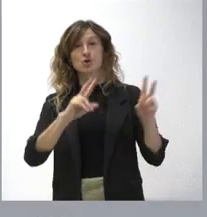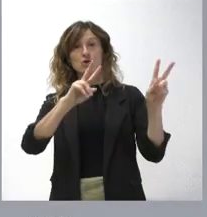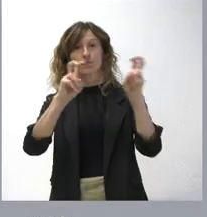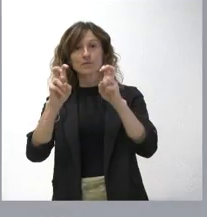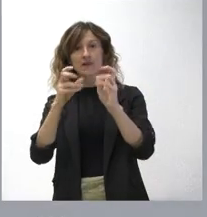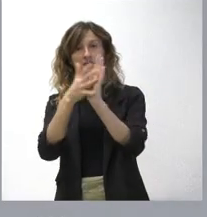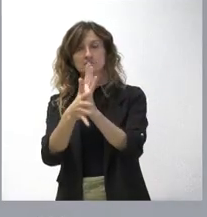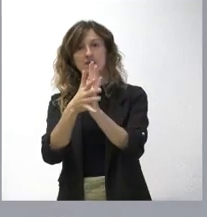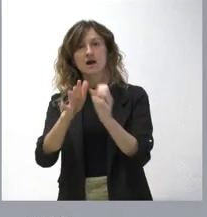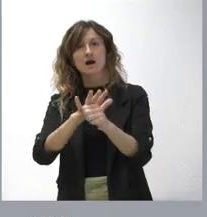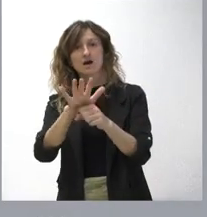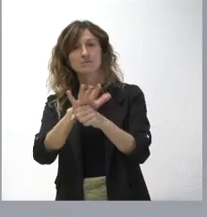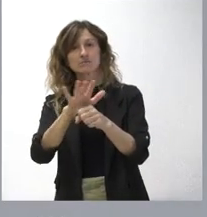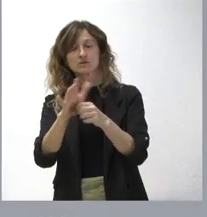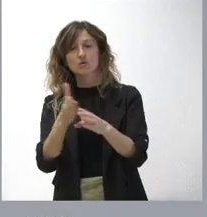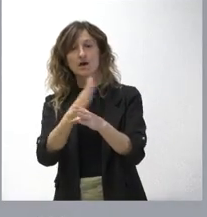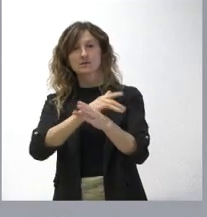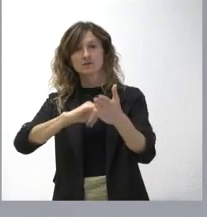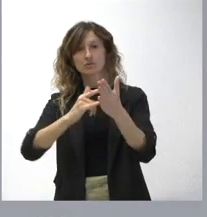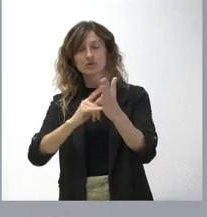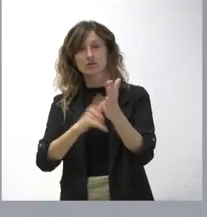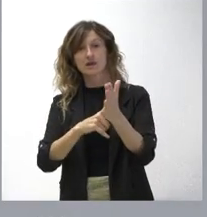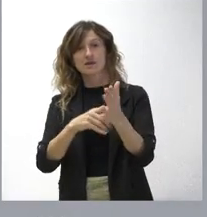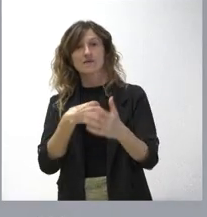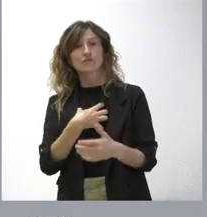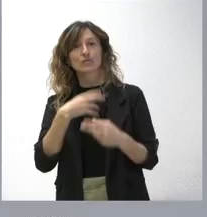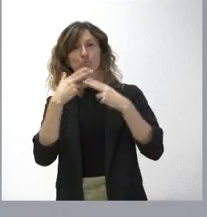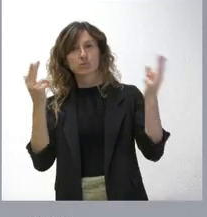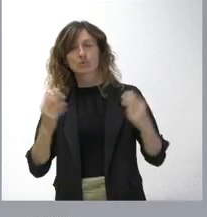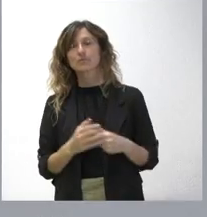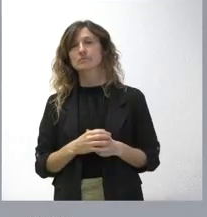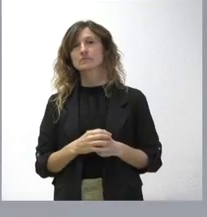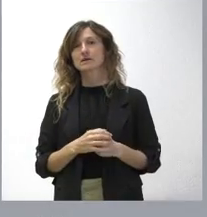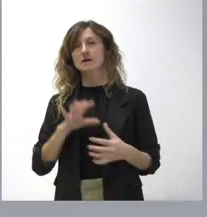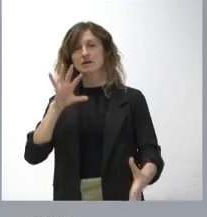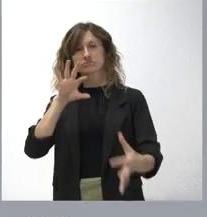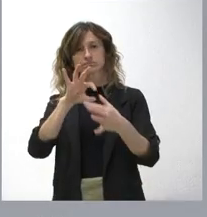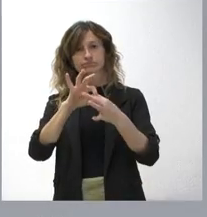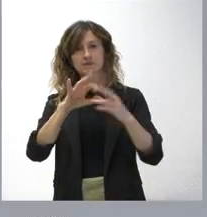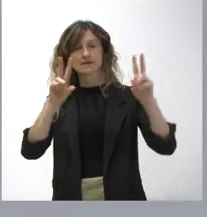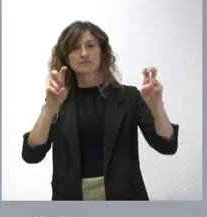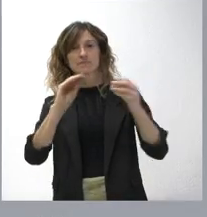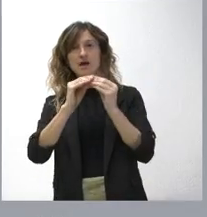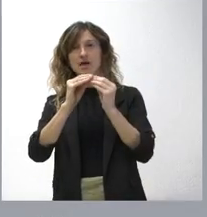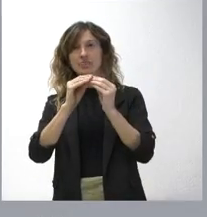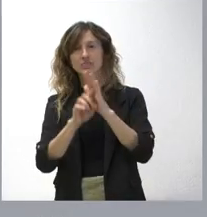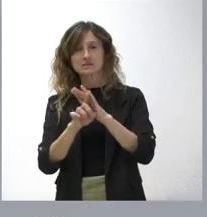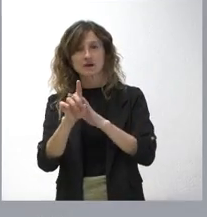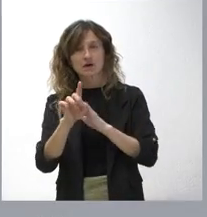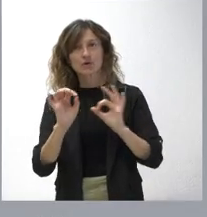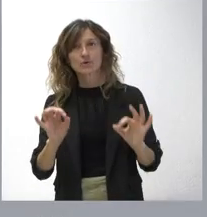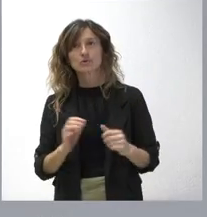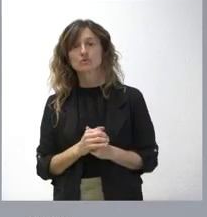del ámbito del anteproyecto de ley de función pública tienen que ver con todo lo que es el desarrollo de la